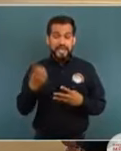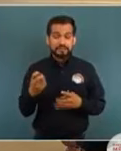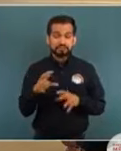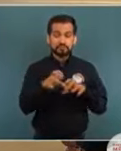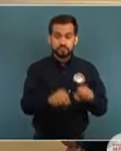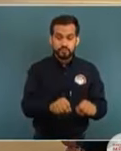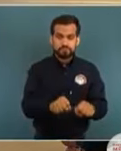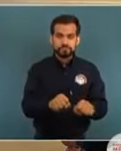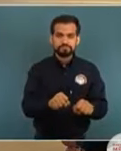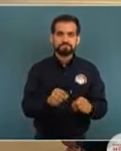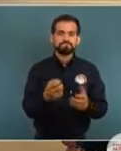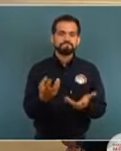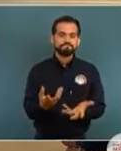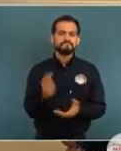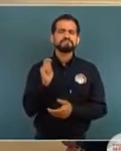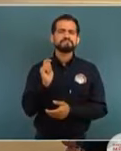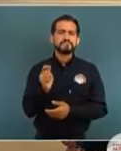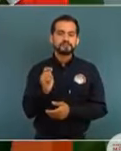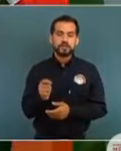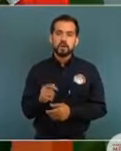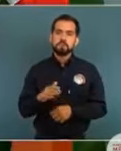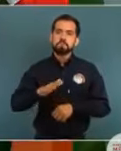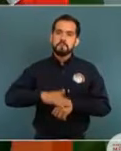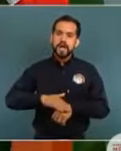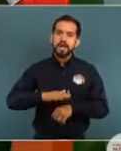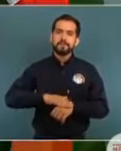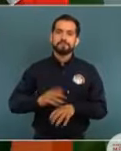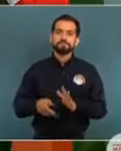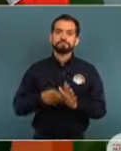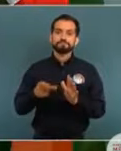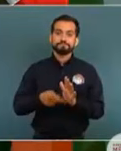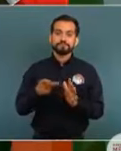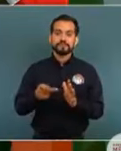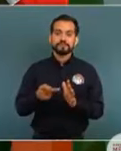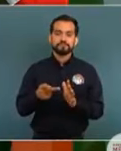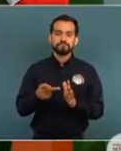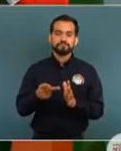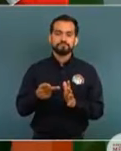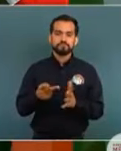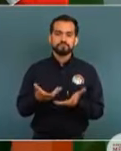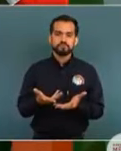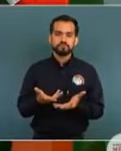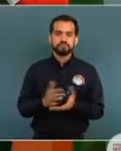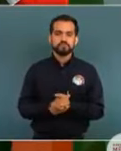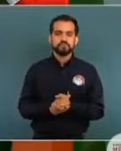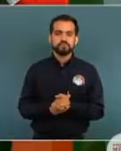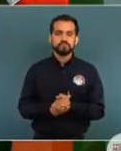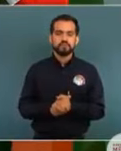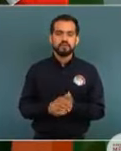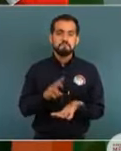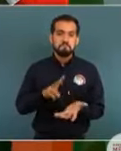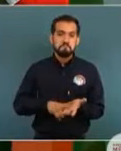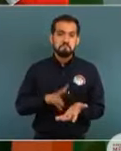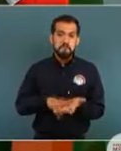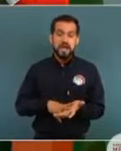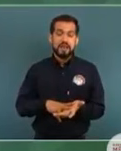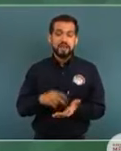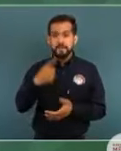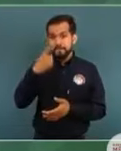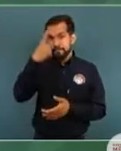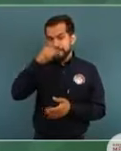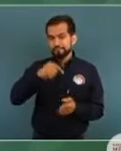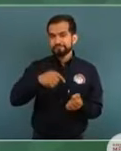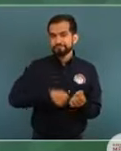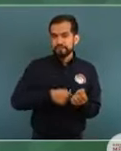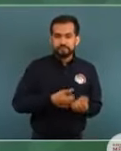representa una mayor cantidad, un mayor valor que lo que pueden transportar